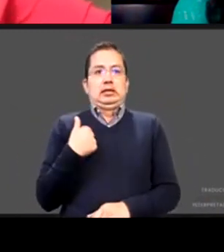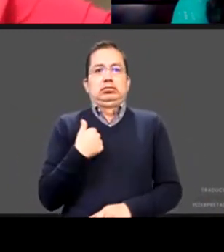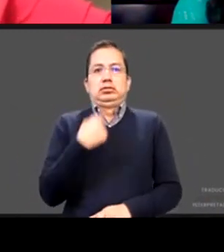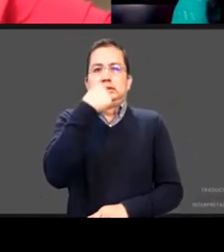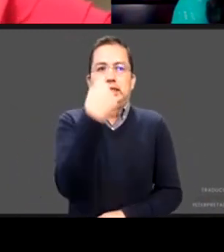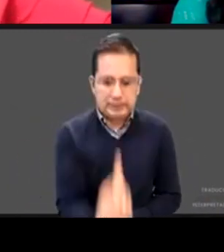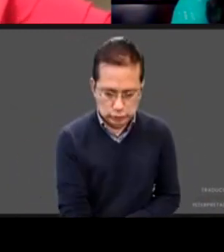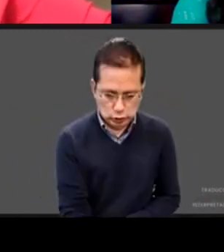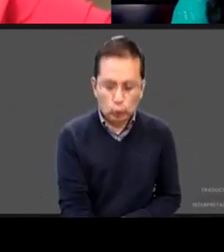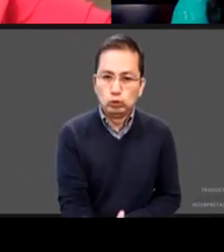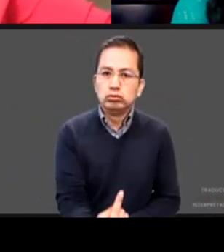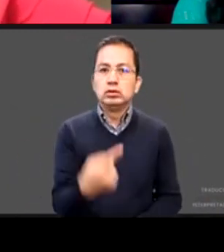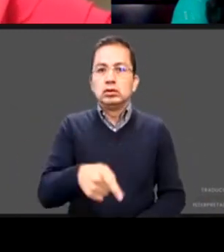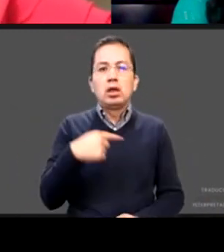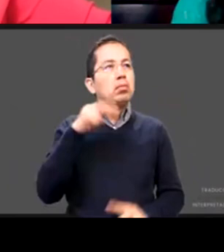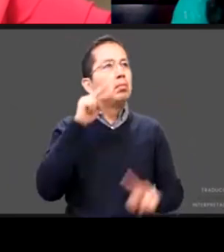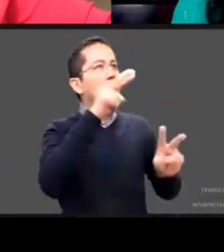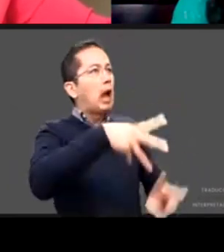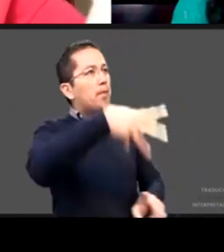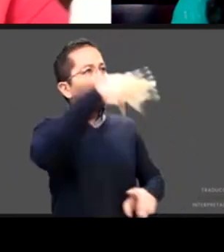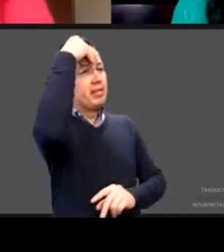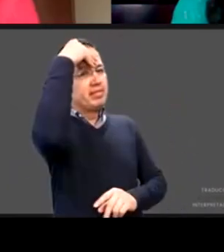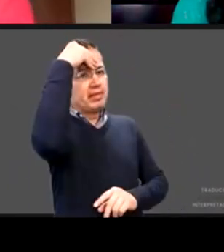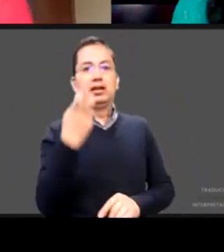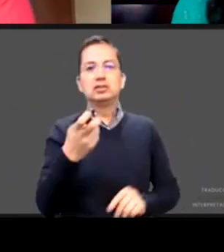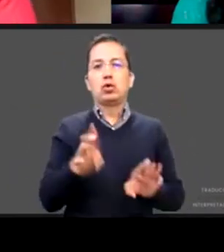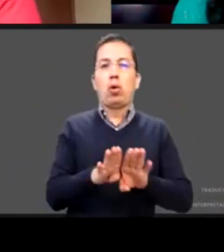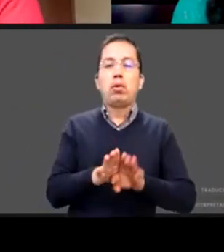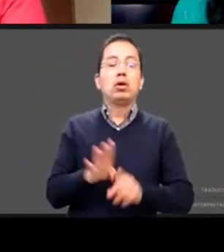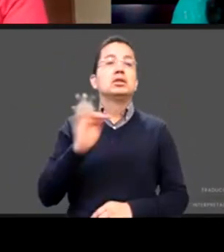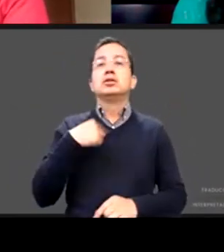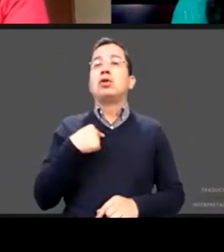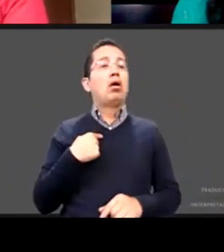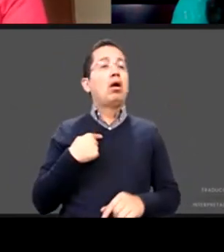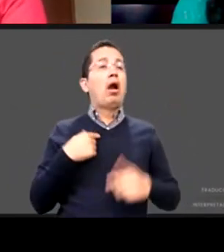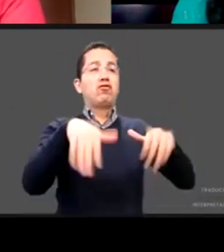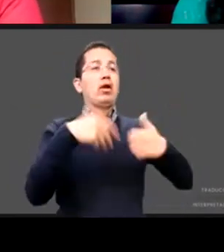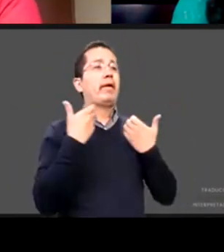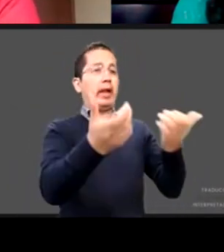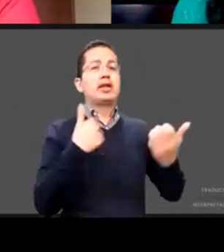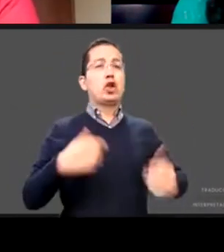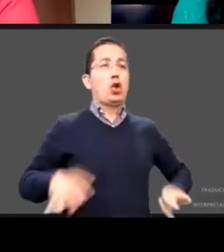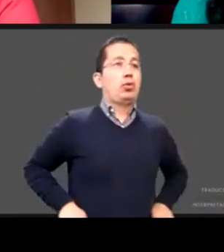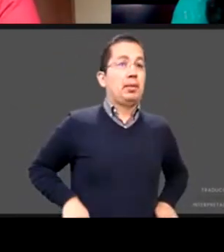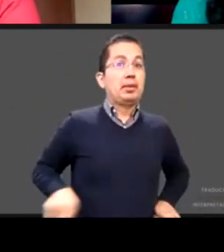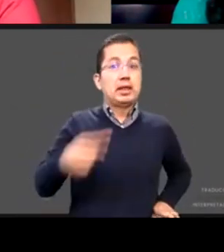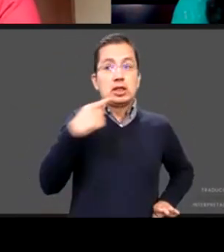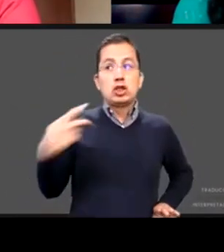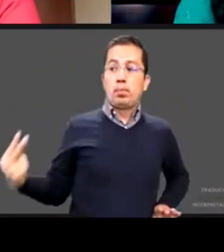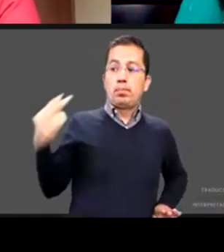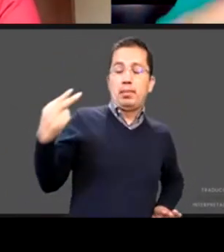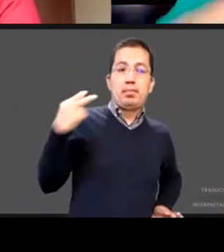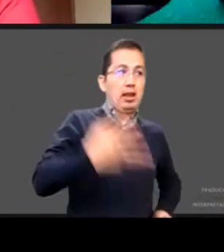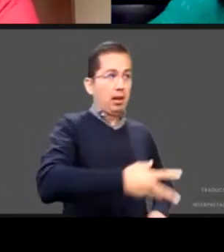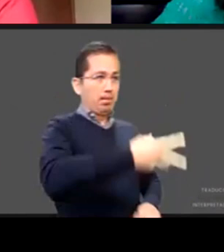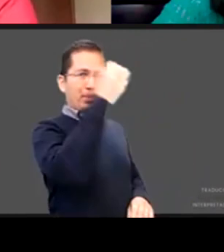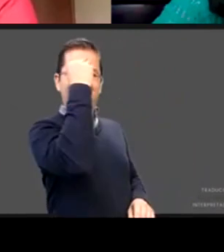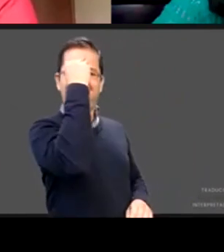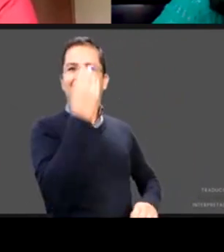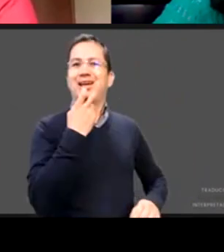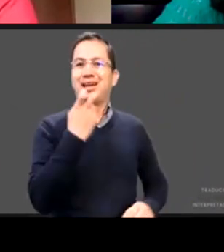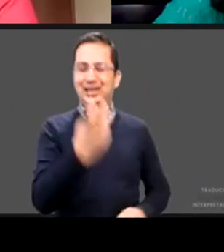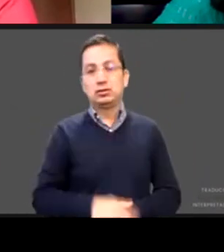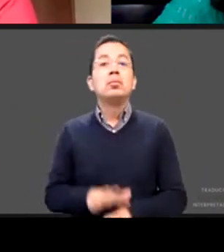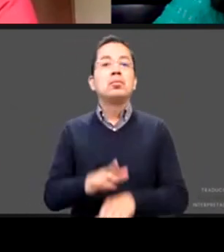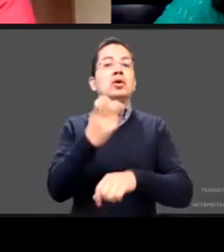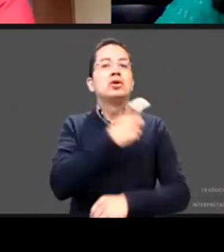enseñando a un niño como un desconocido aprende y en ese momento en el cual nos empecemos a buscar nuestra voz con los diputados empezar a hablar con